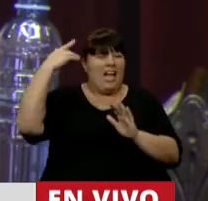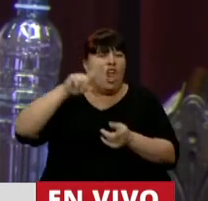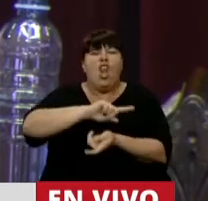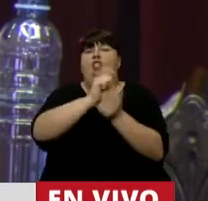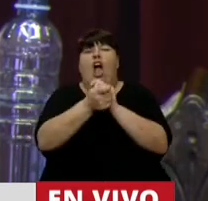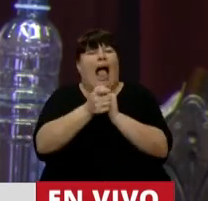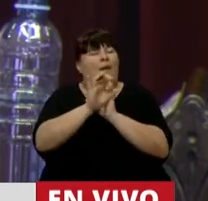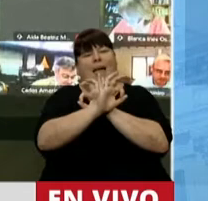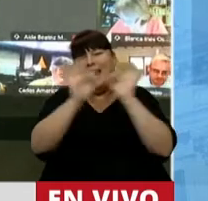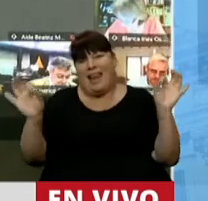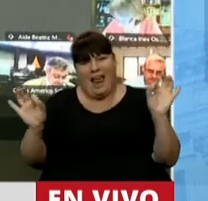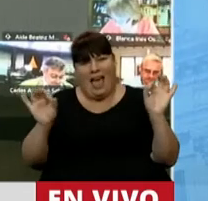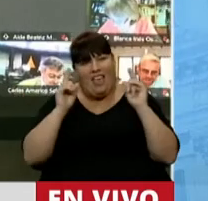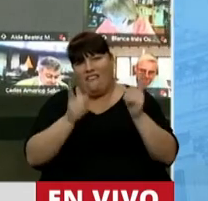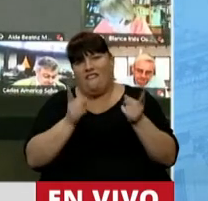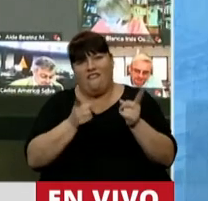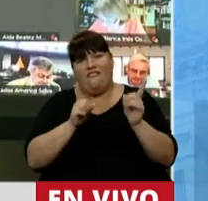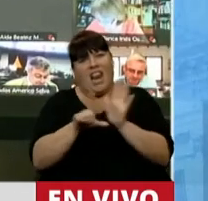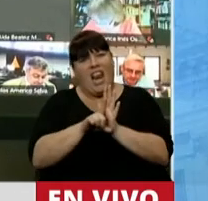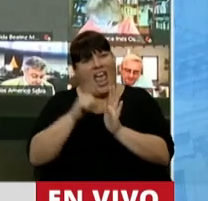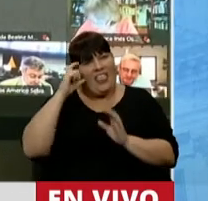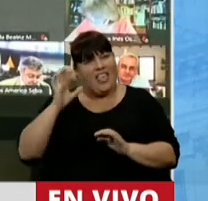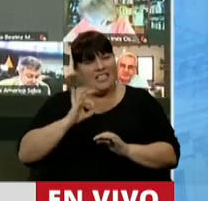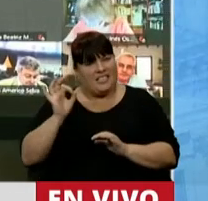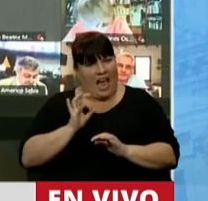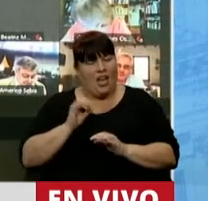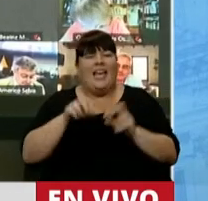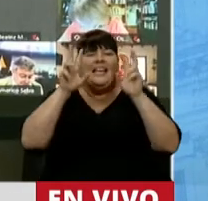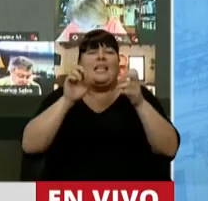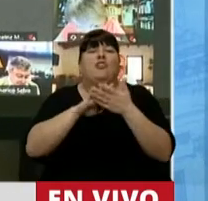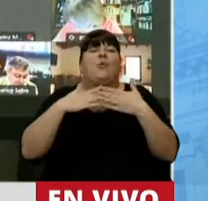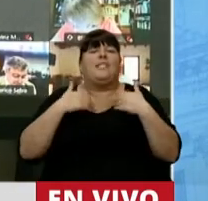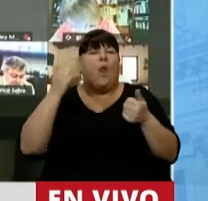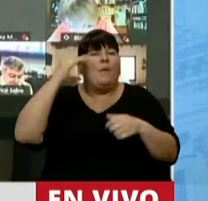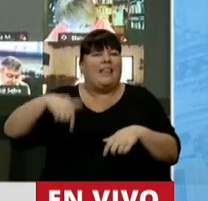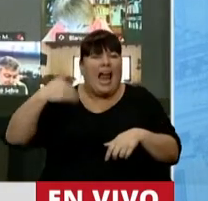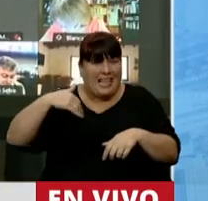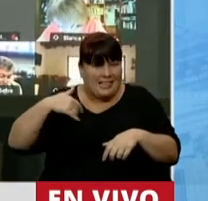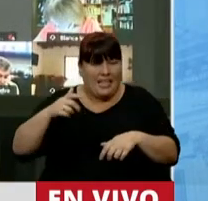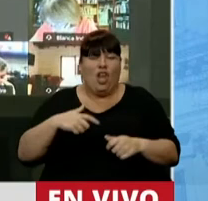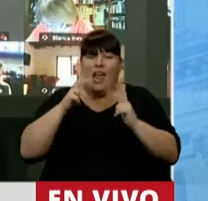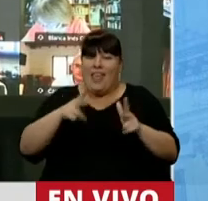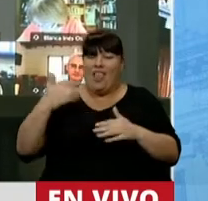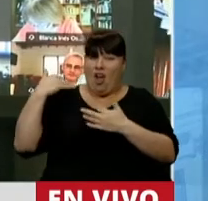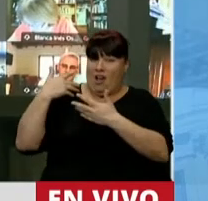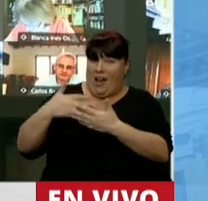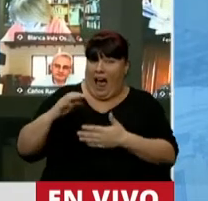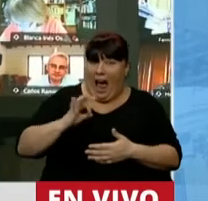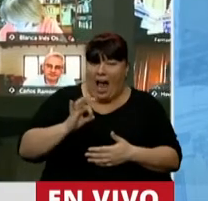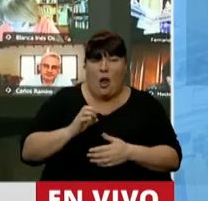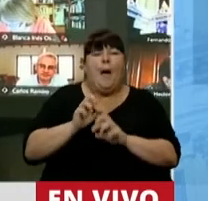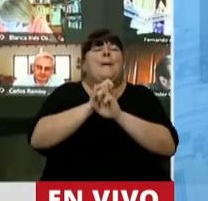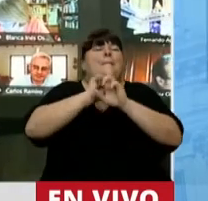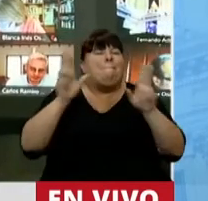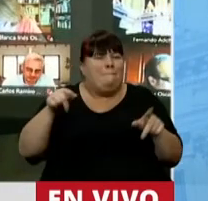se modificó absolutamente nada las cuestiones que tienen que ver con la salud mental en la Argentina. Le diría que este último año se